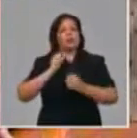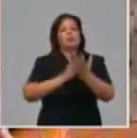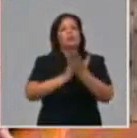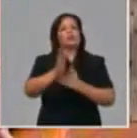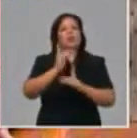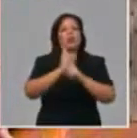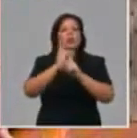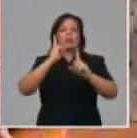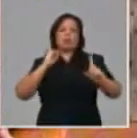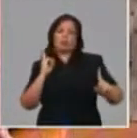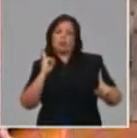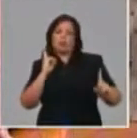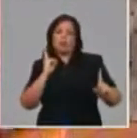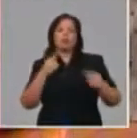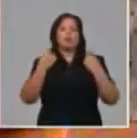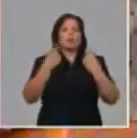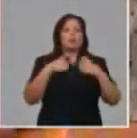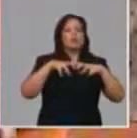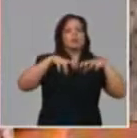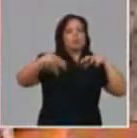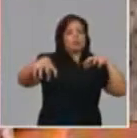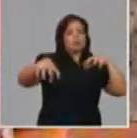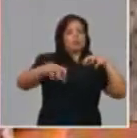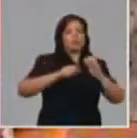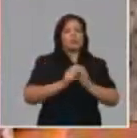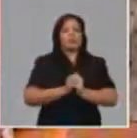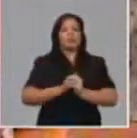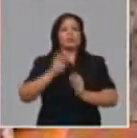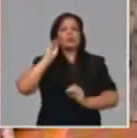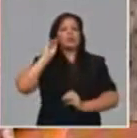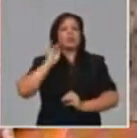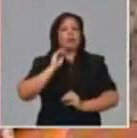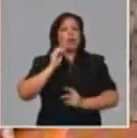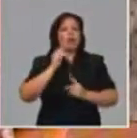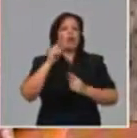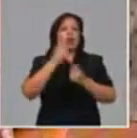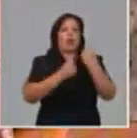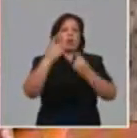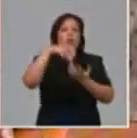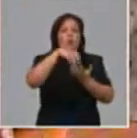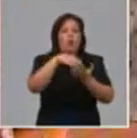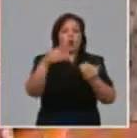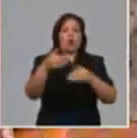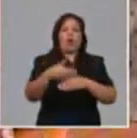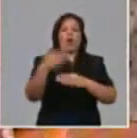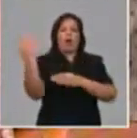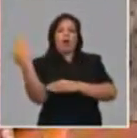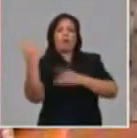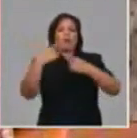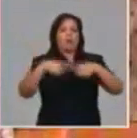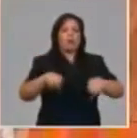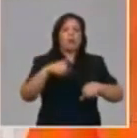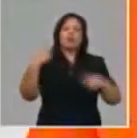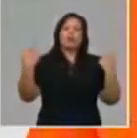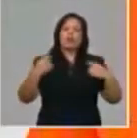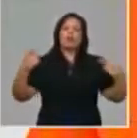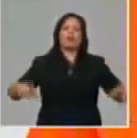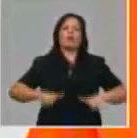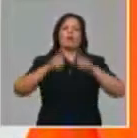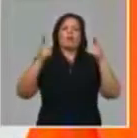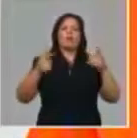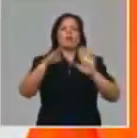en el aislamiento, en los lugares donde las actividades se reanudan, el cumplimiento de las medidas higiénicas, sanitarias por todos nuestros